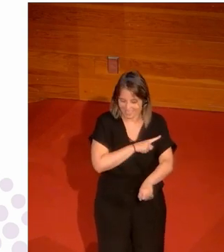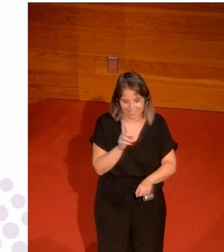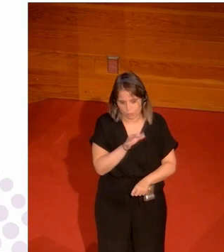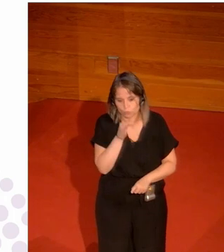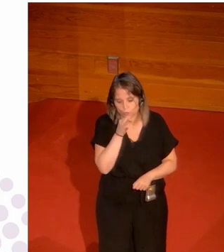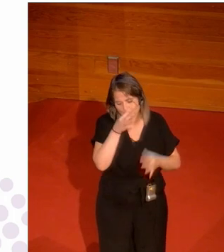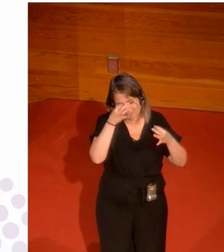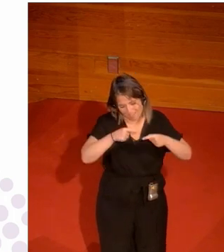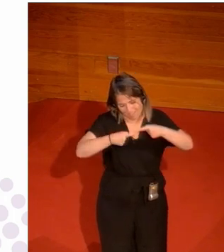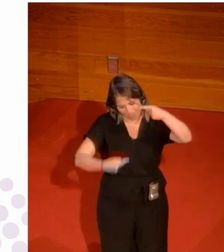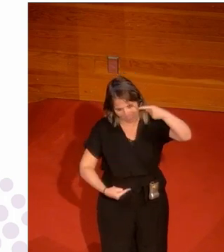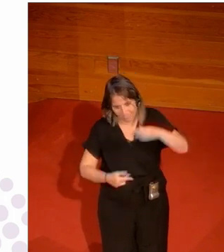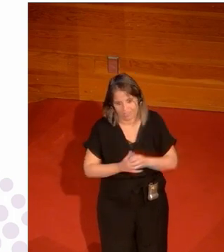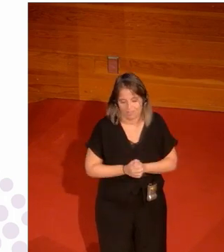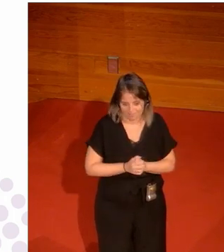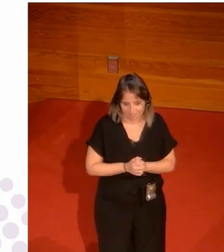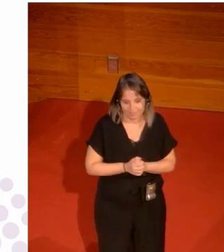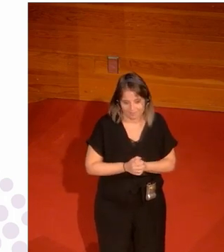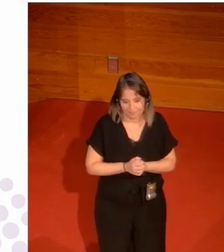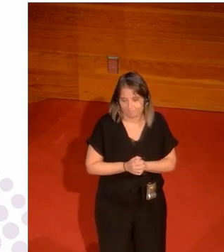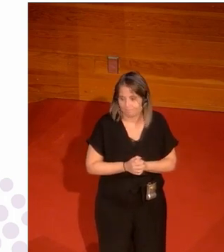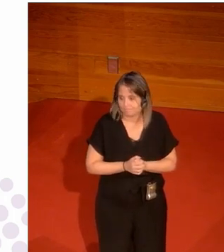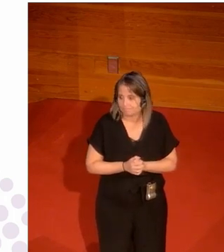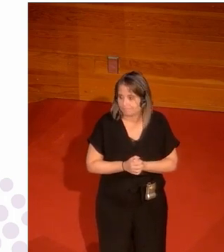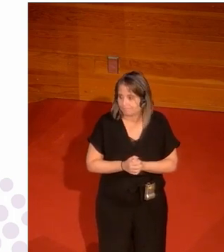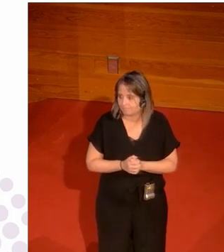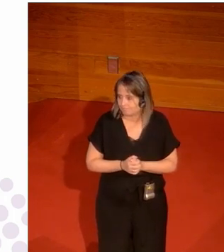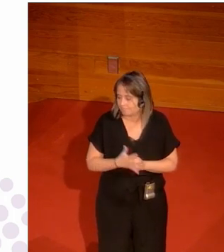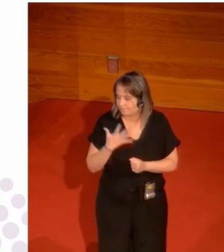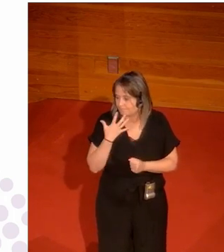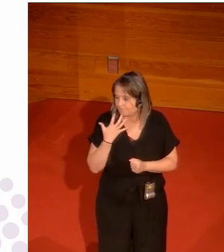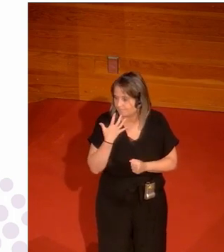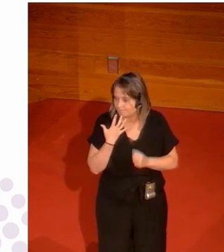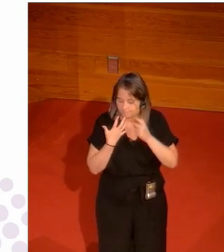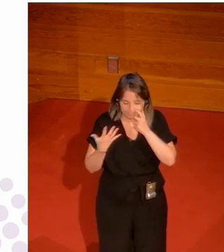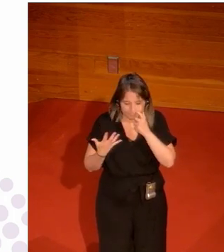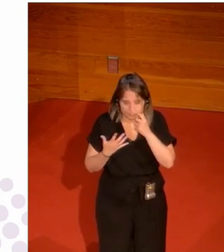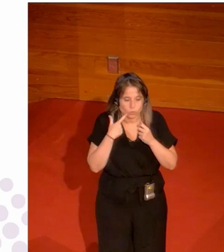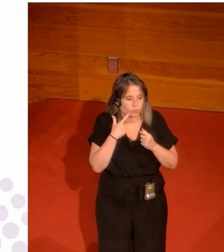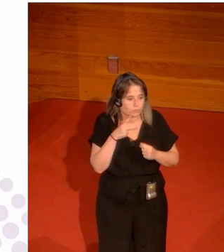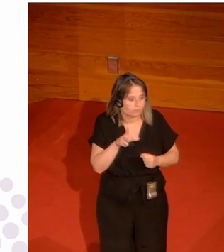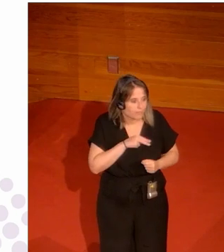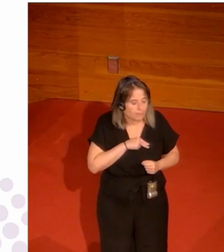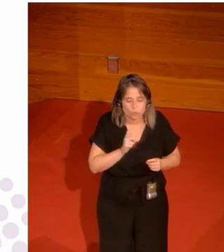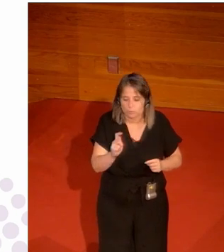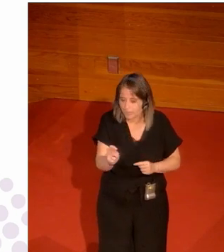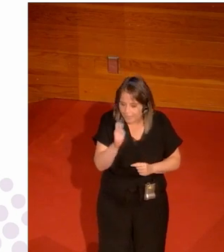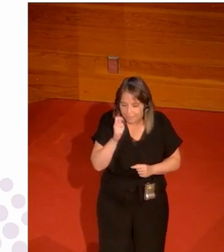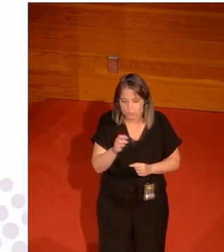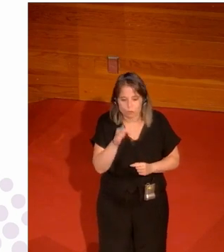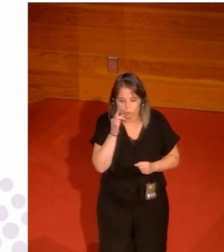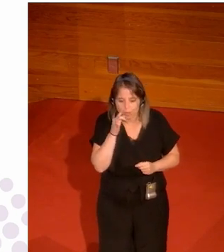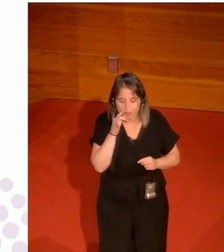del tratamiento ¿no? en este caso de las consecuciones los bueno los triunfos o lo que lo